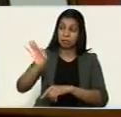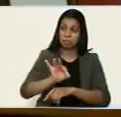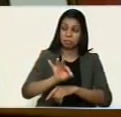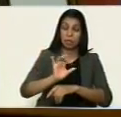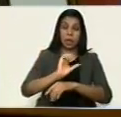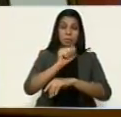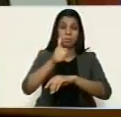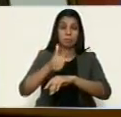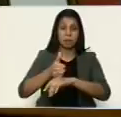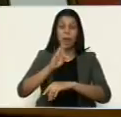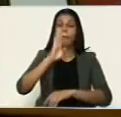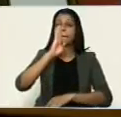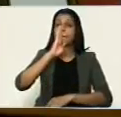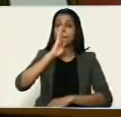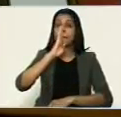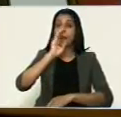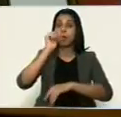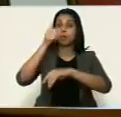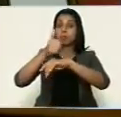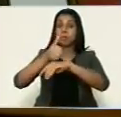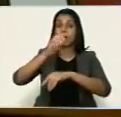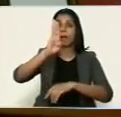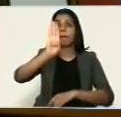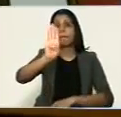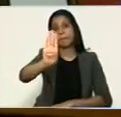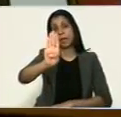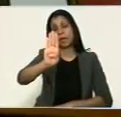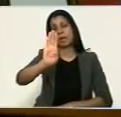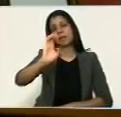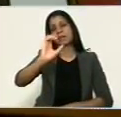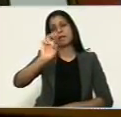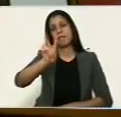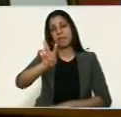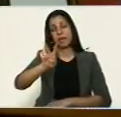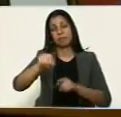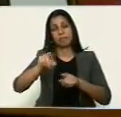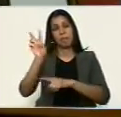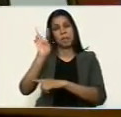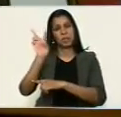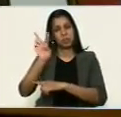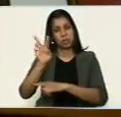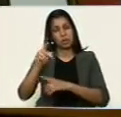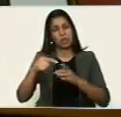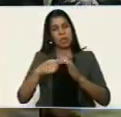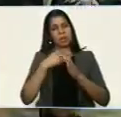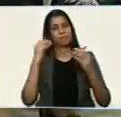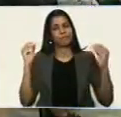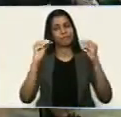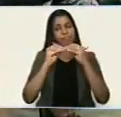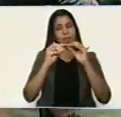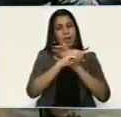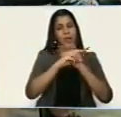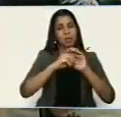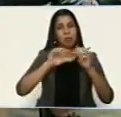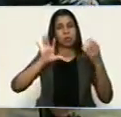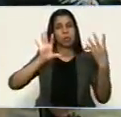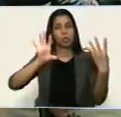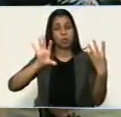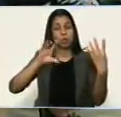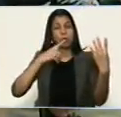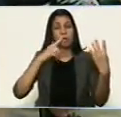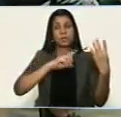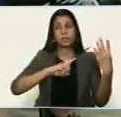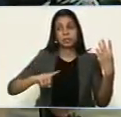del Banco Central de Venezuela, de conformidad con lo previsto en el artículo 9 del decreto con rango,